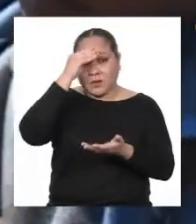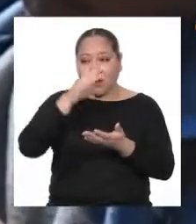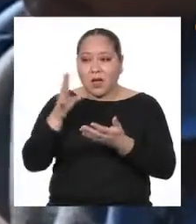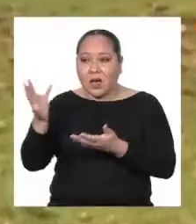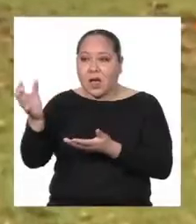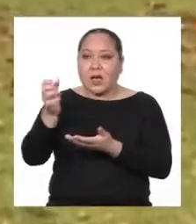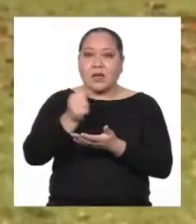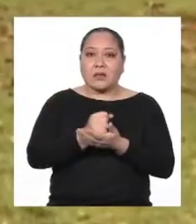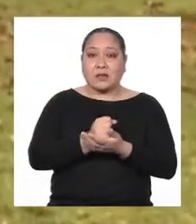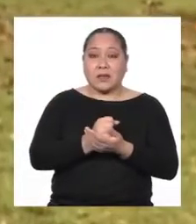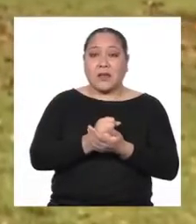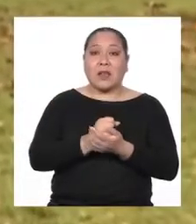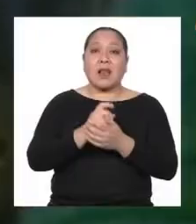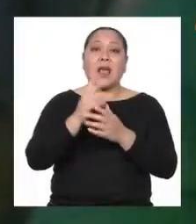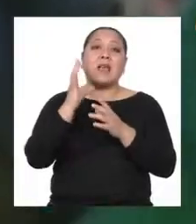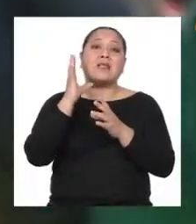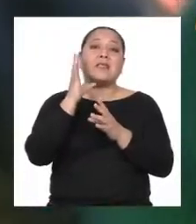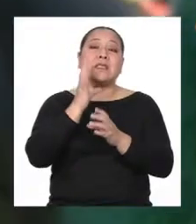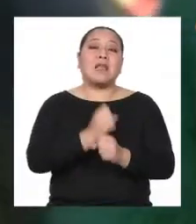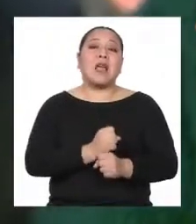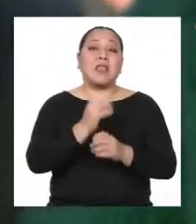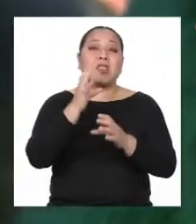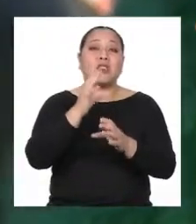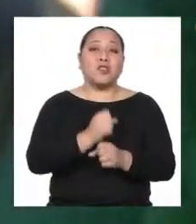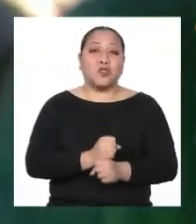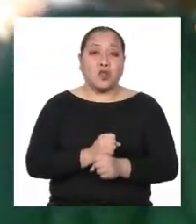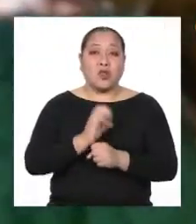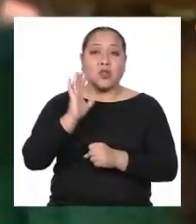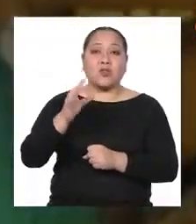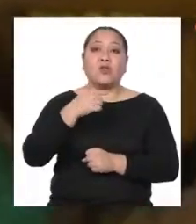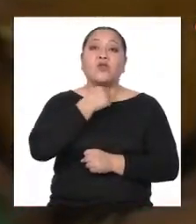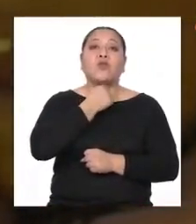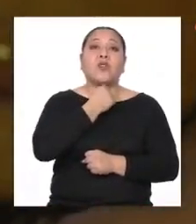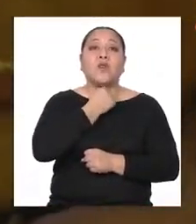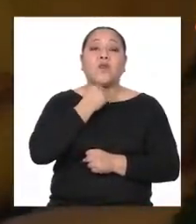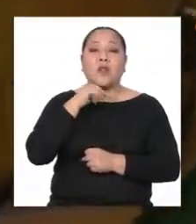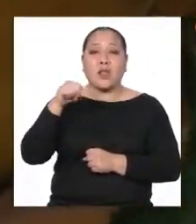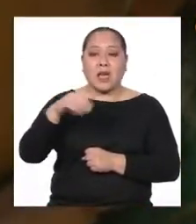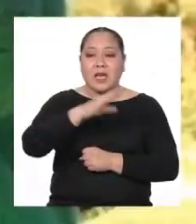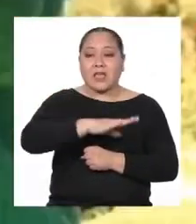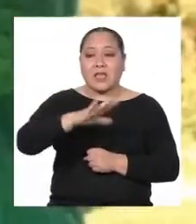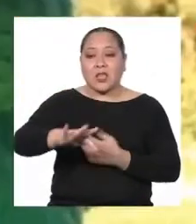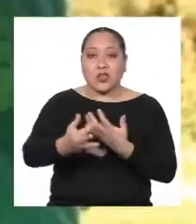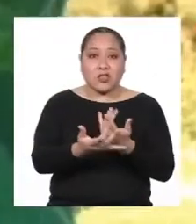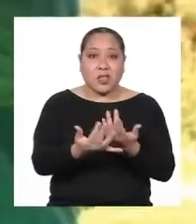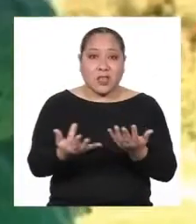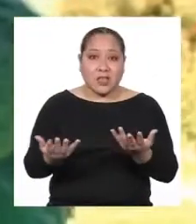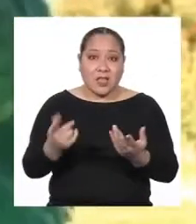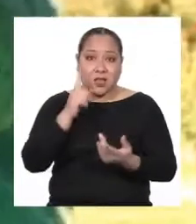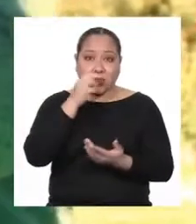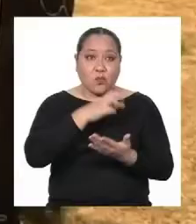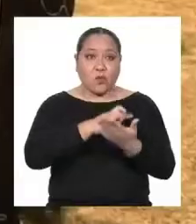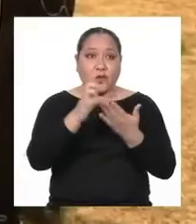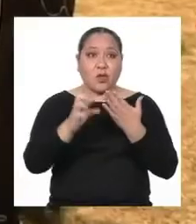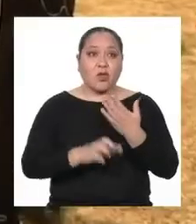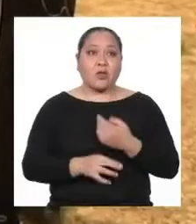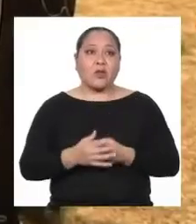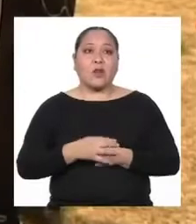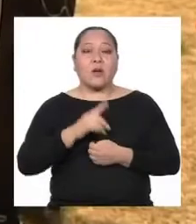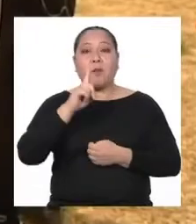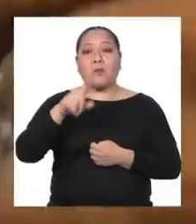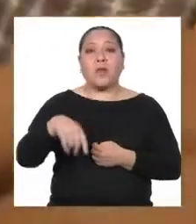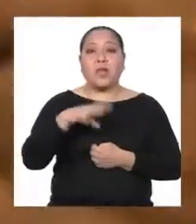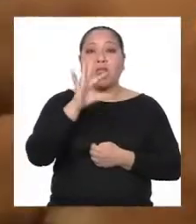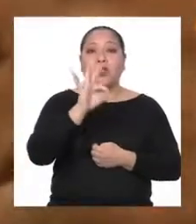tradiciones de sus abuelos Gracias al proyecto Alpachucucuna Que significa niños de la tierra Desde